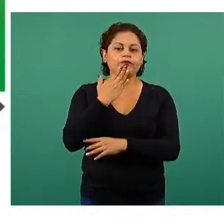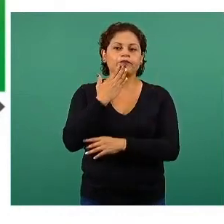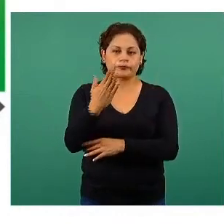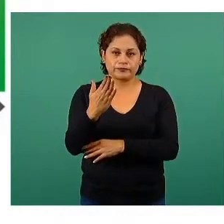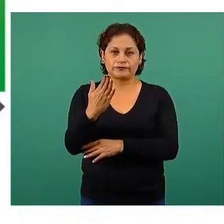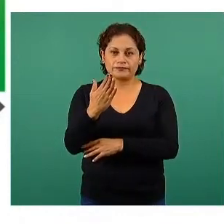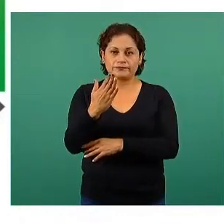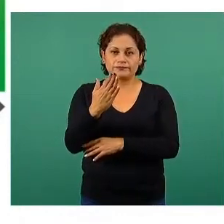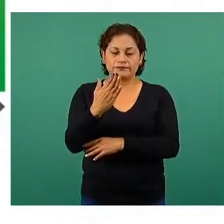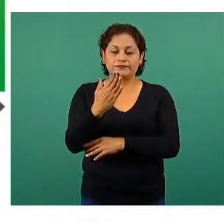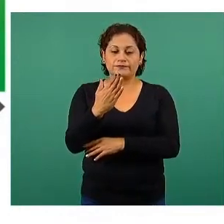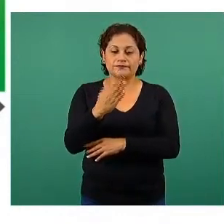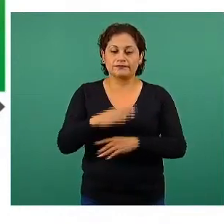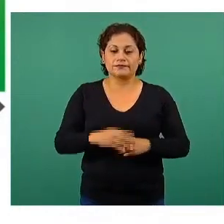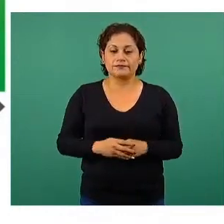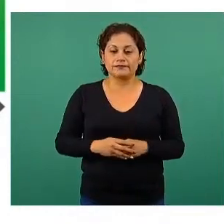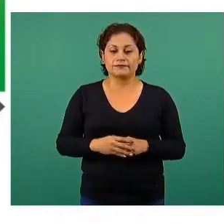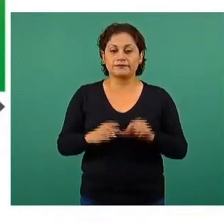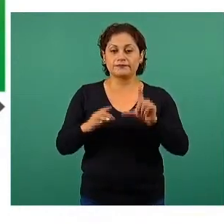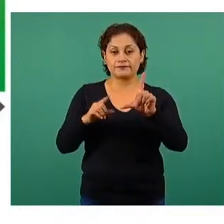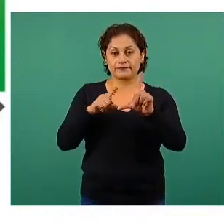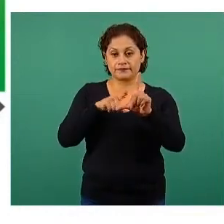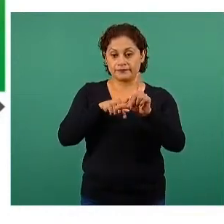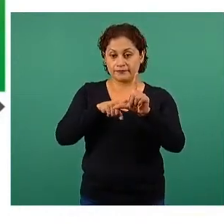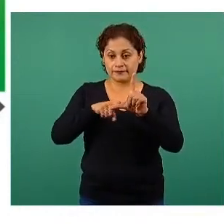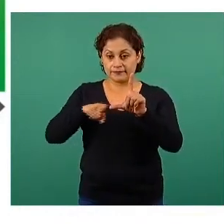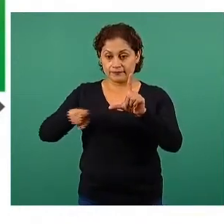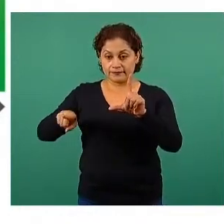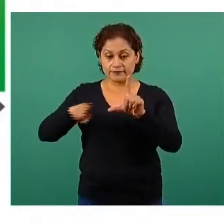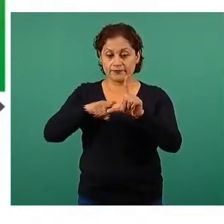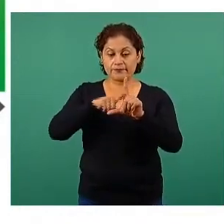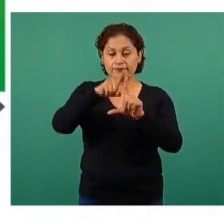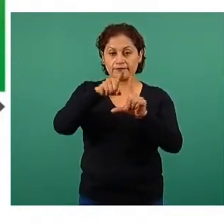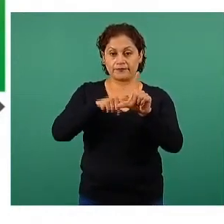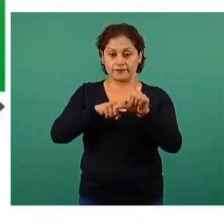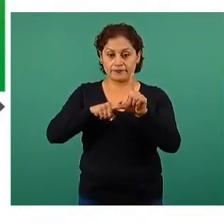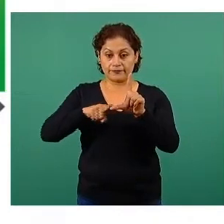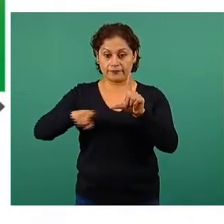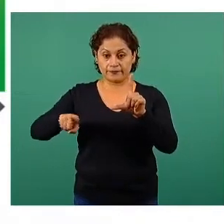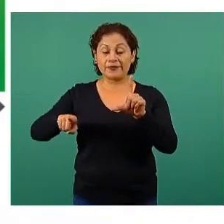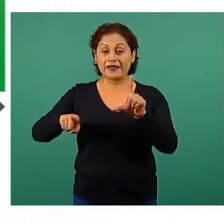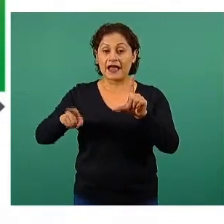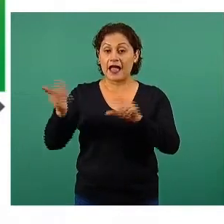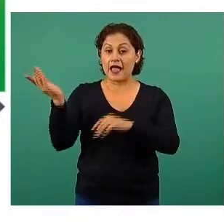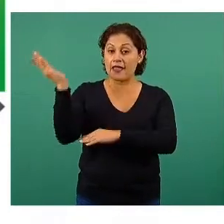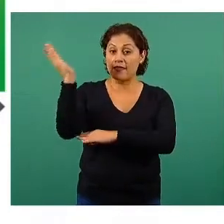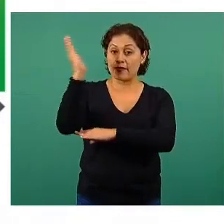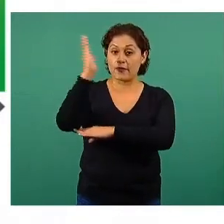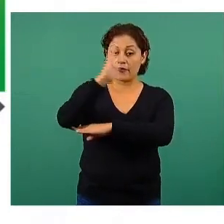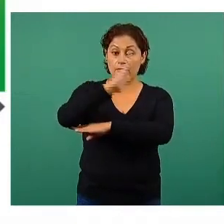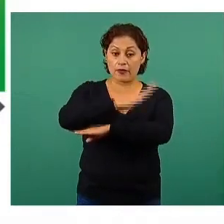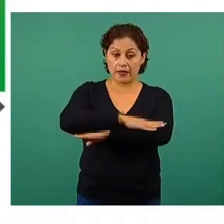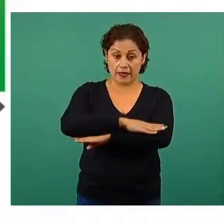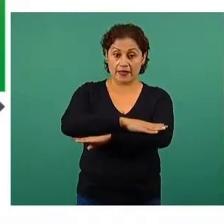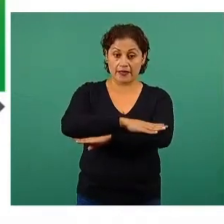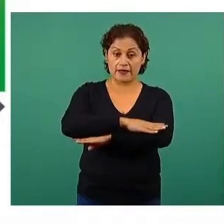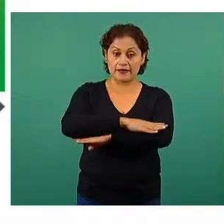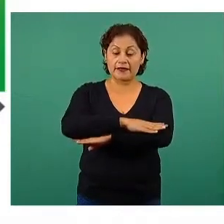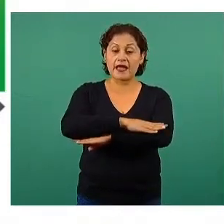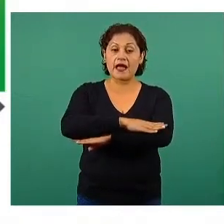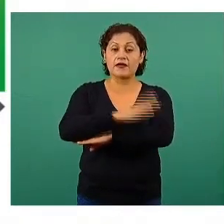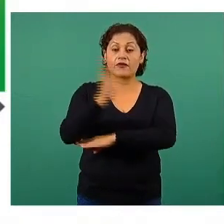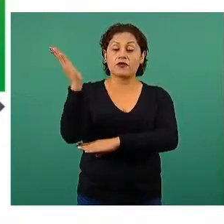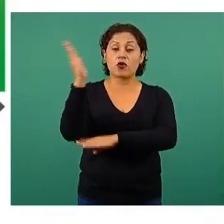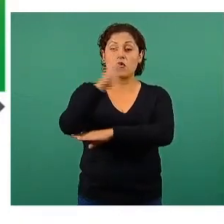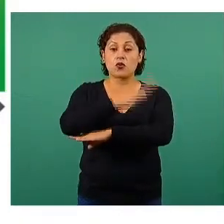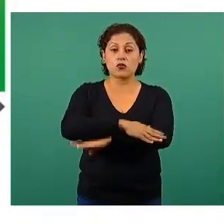abajo podemos ver cuánta actividad física realizamos en el día y en el eje de la Y podemos ver el tiempo al